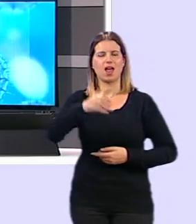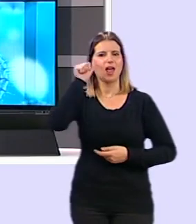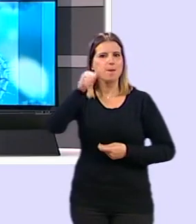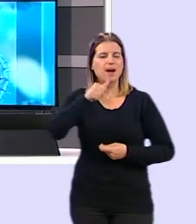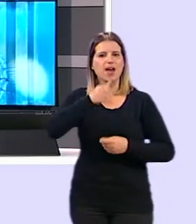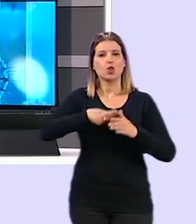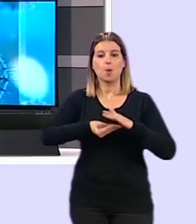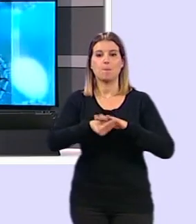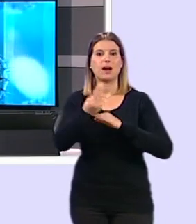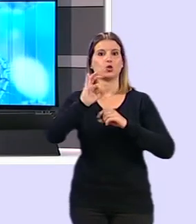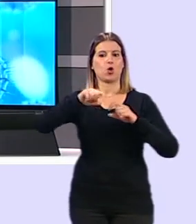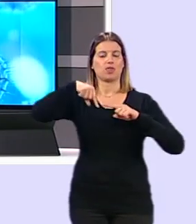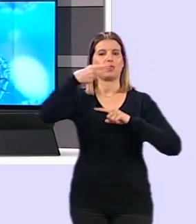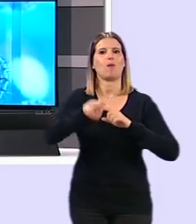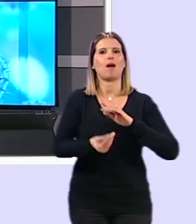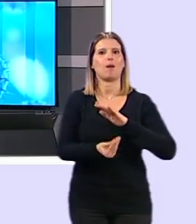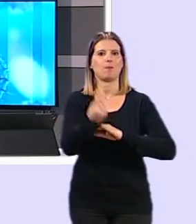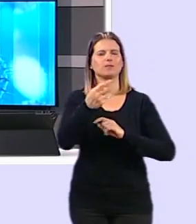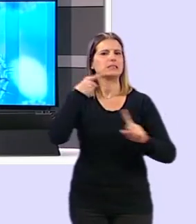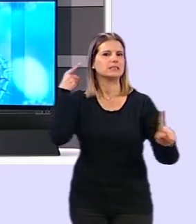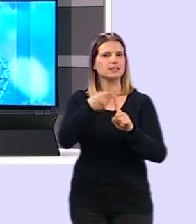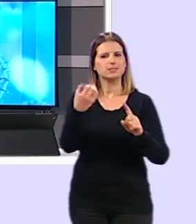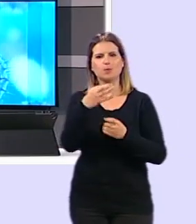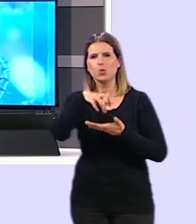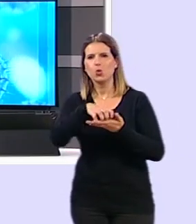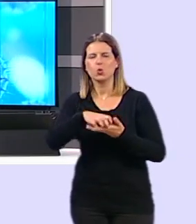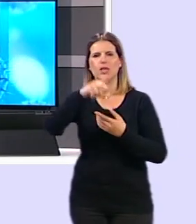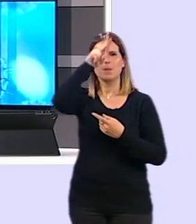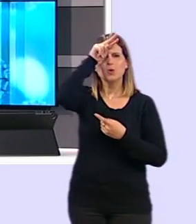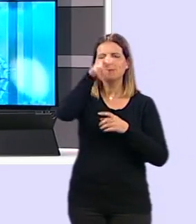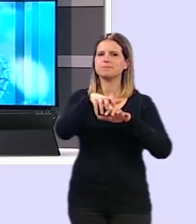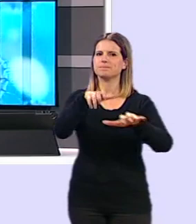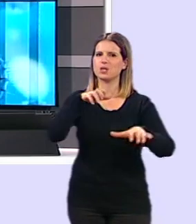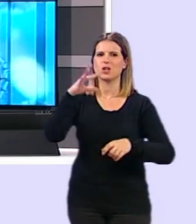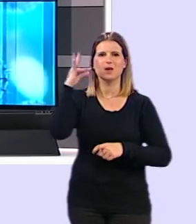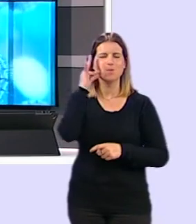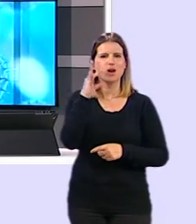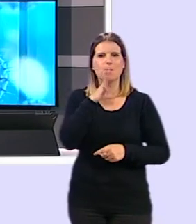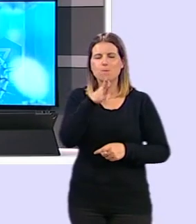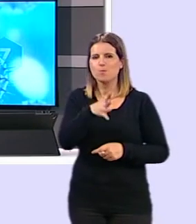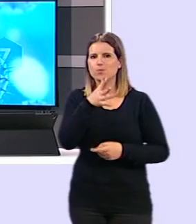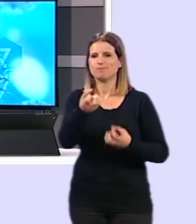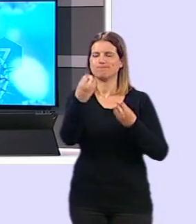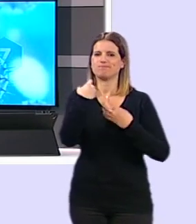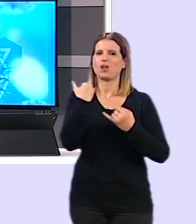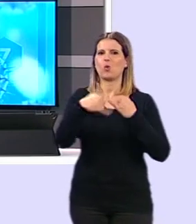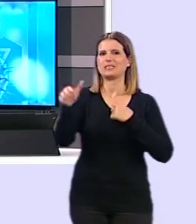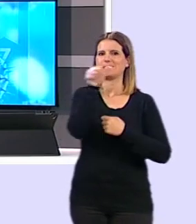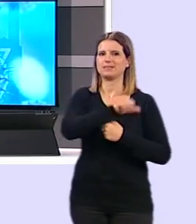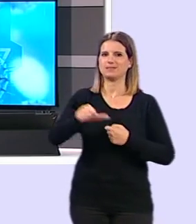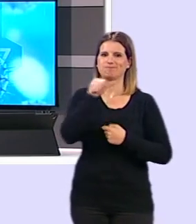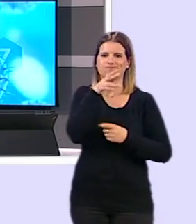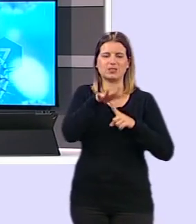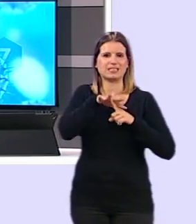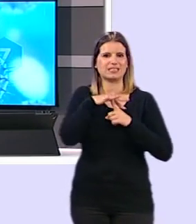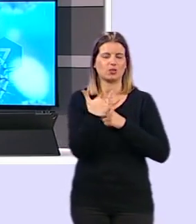también el posparto el objetivo es resolver las dudas y preocupaciones que muchas mujeres vienen transmitiendo en las últimas semanas ante la